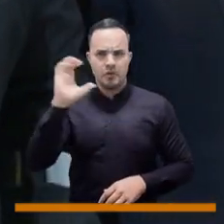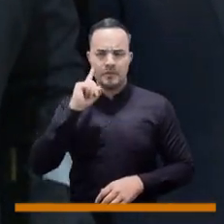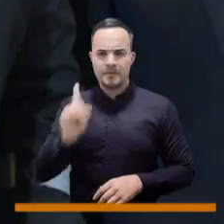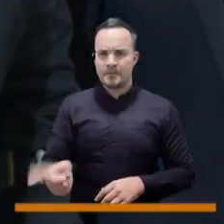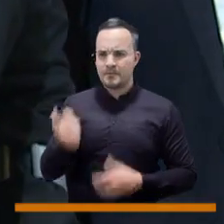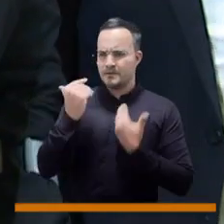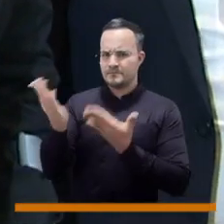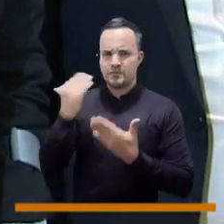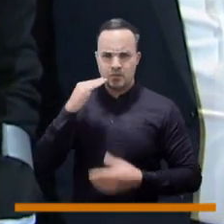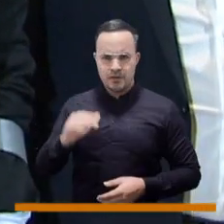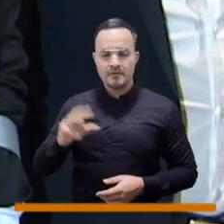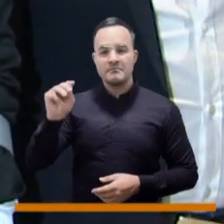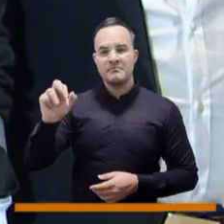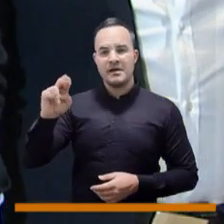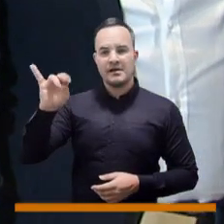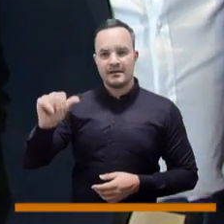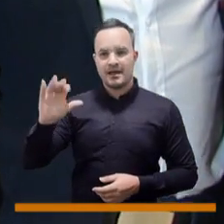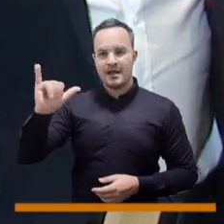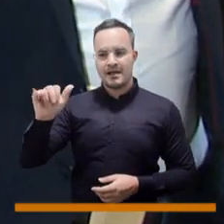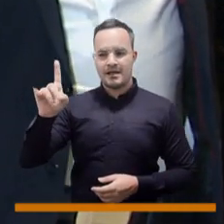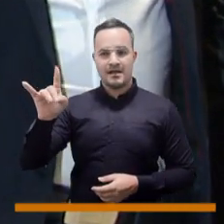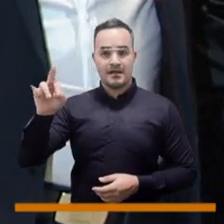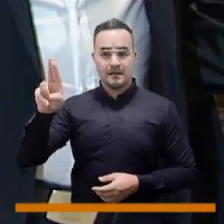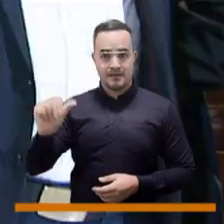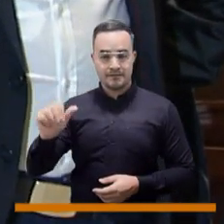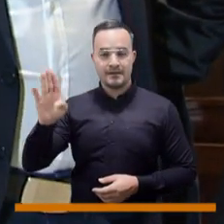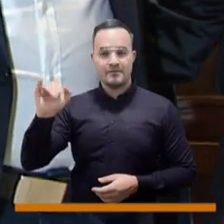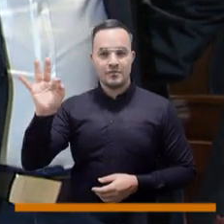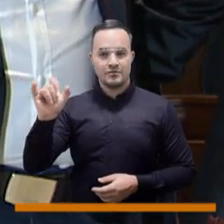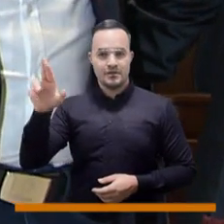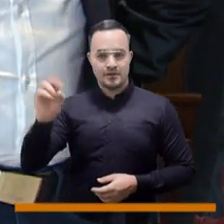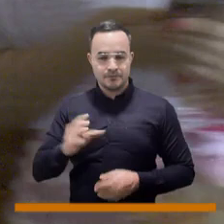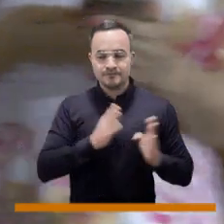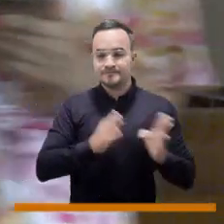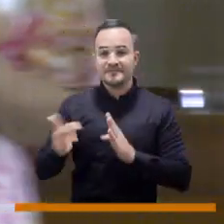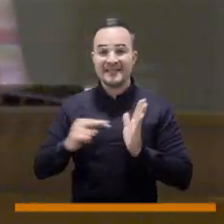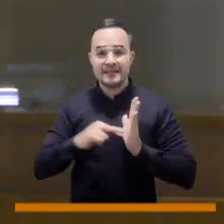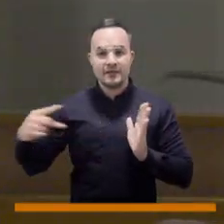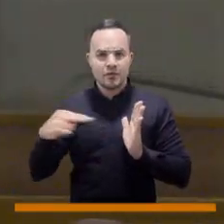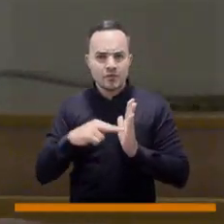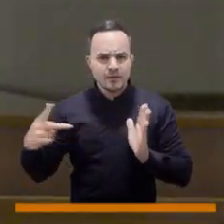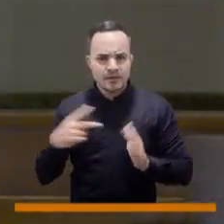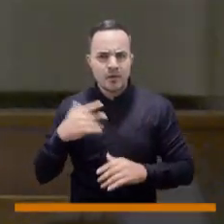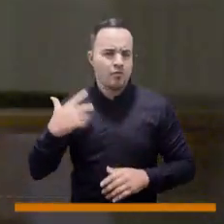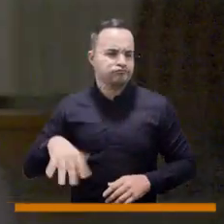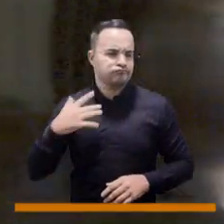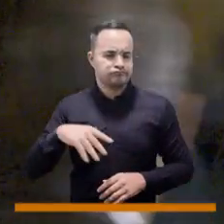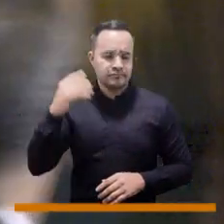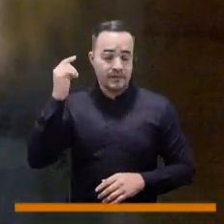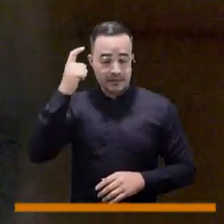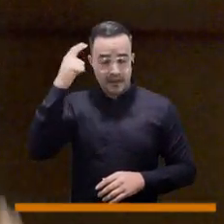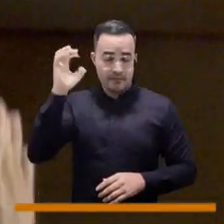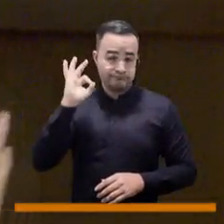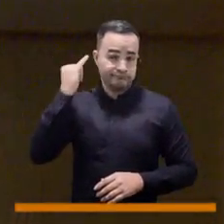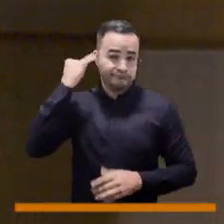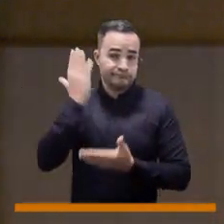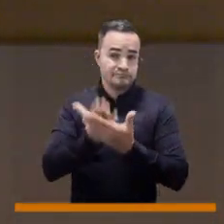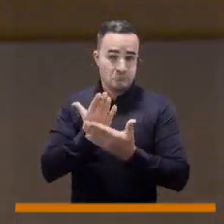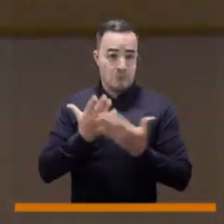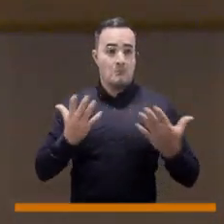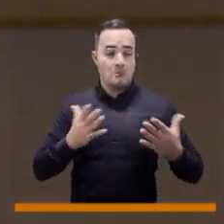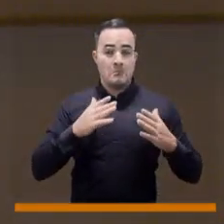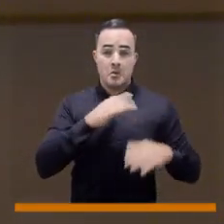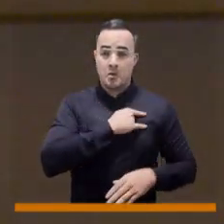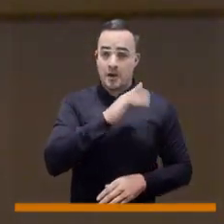país, María Alejandra Botero. Mérito tecnológico, una idea brillante de estudiantes y profesores de la